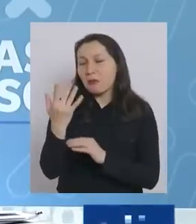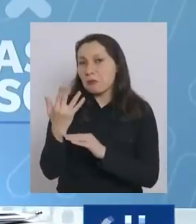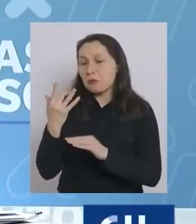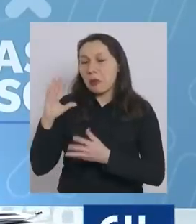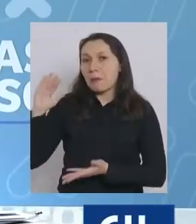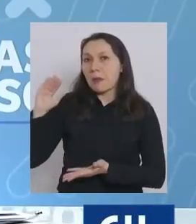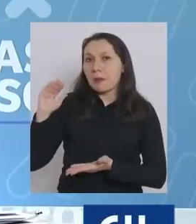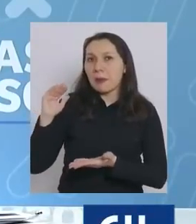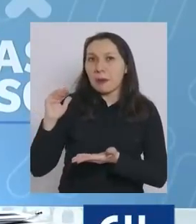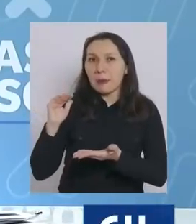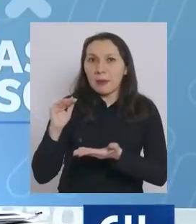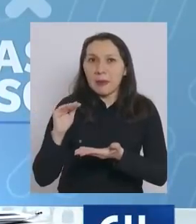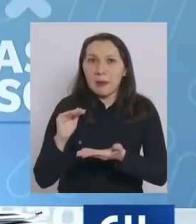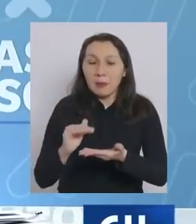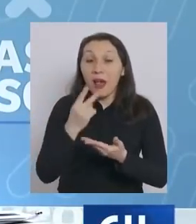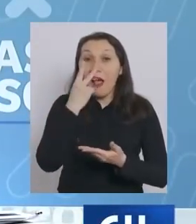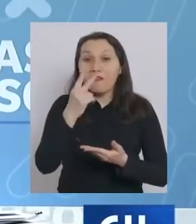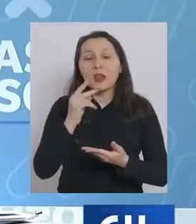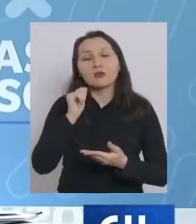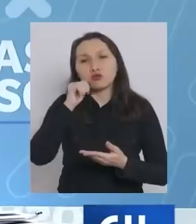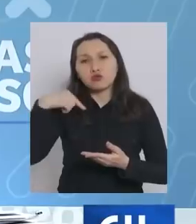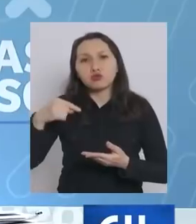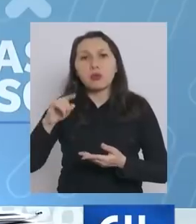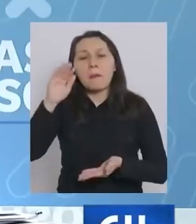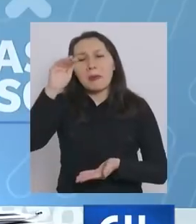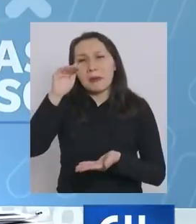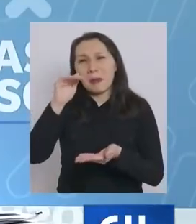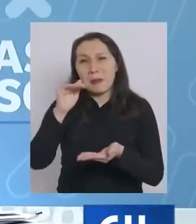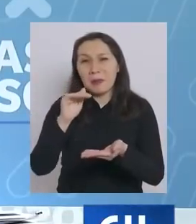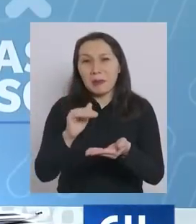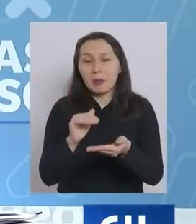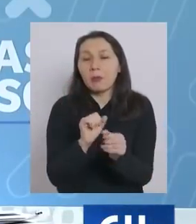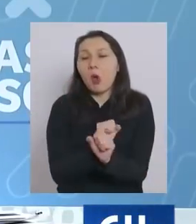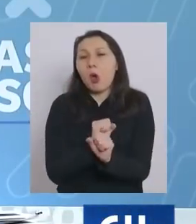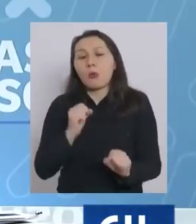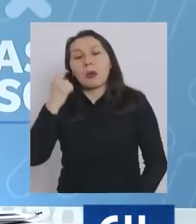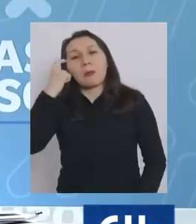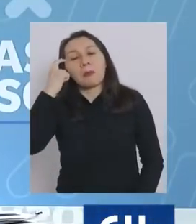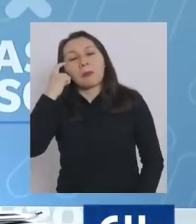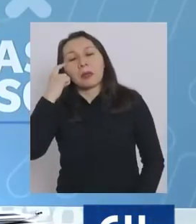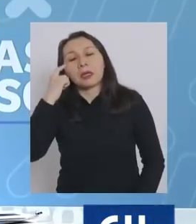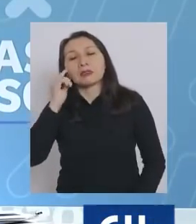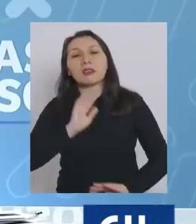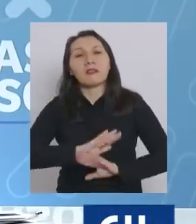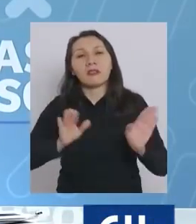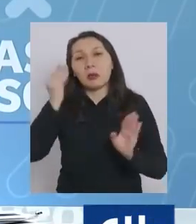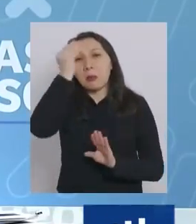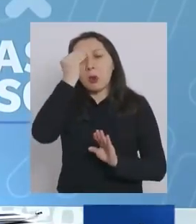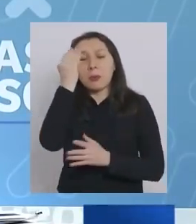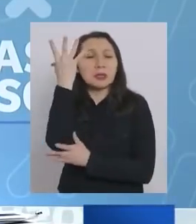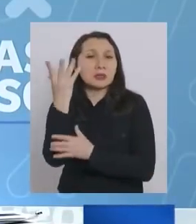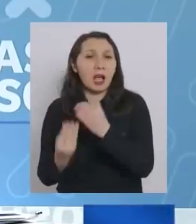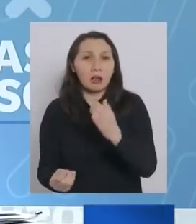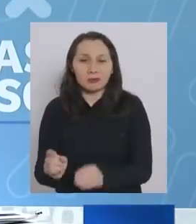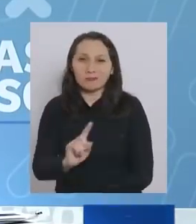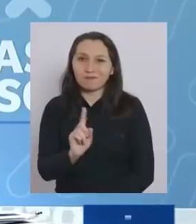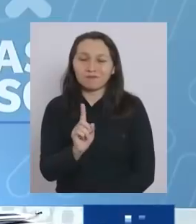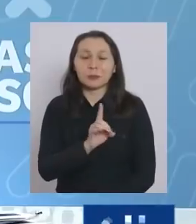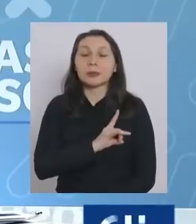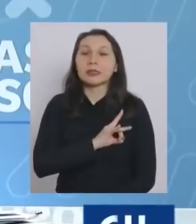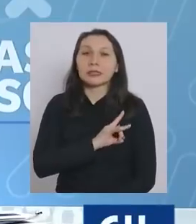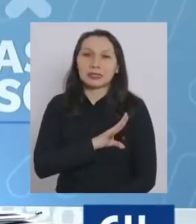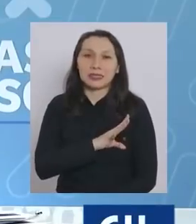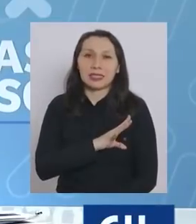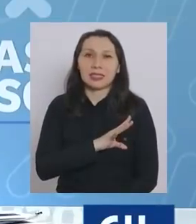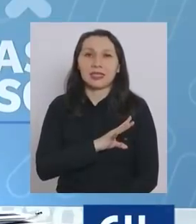decir, seguimos con una curva descendente, pero no podemos dejar de preocuparnos porque Chile